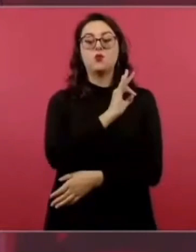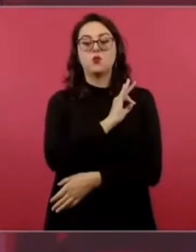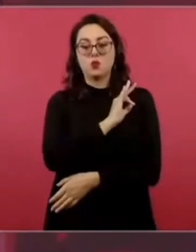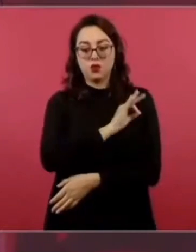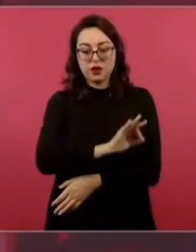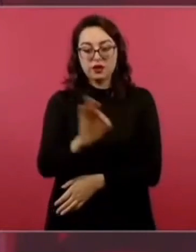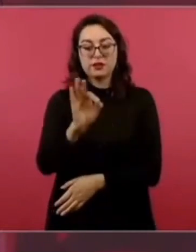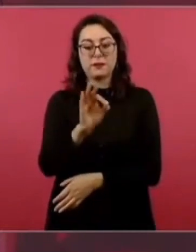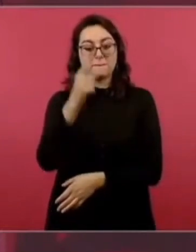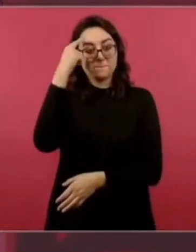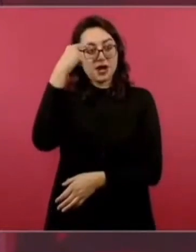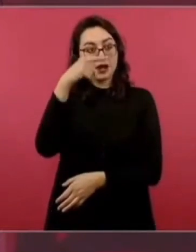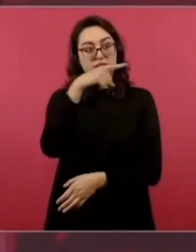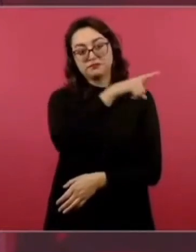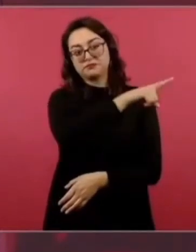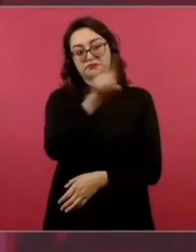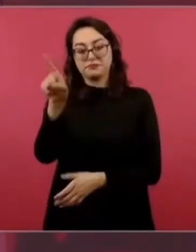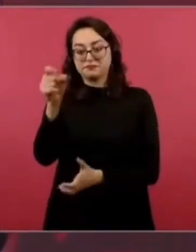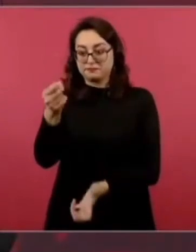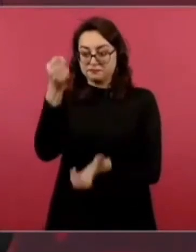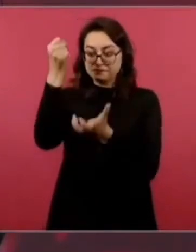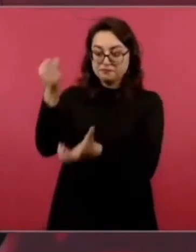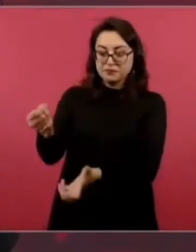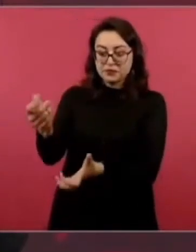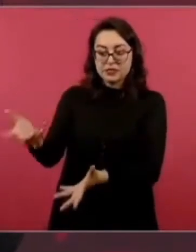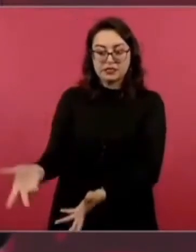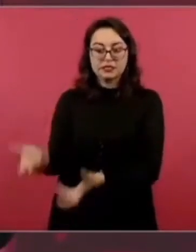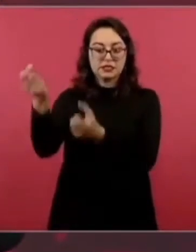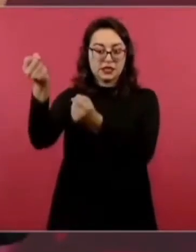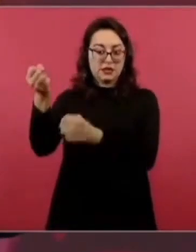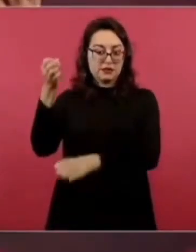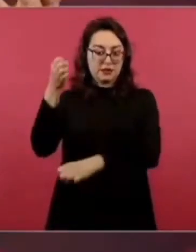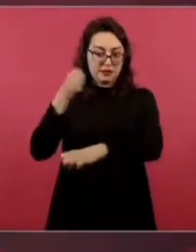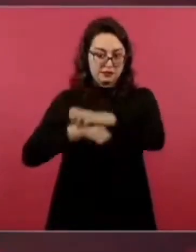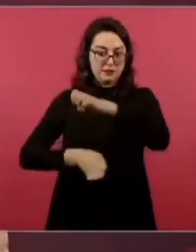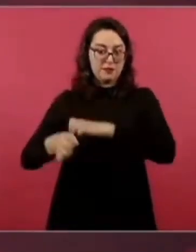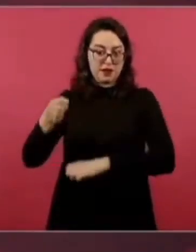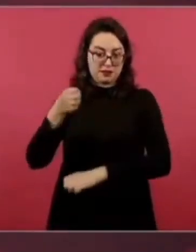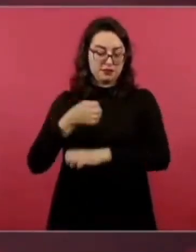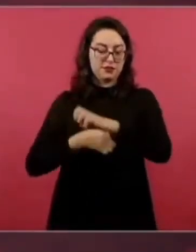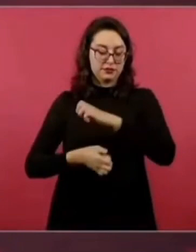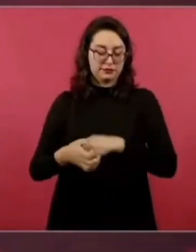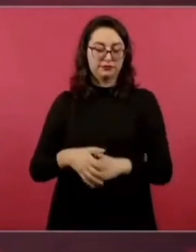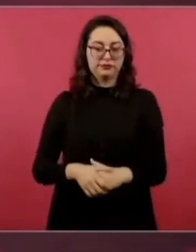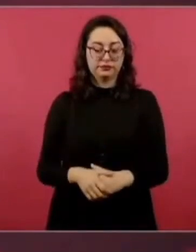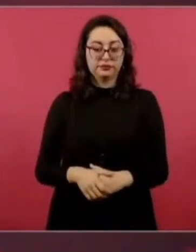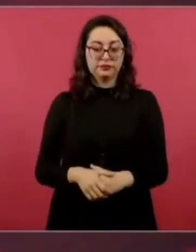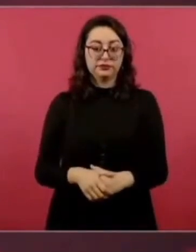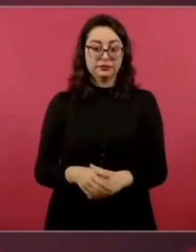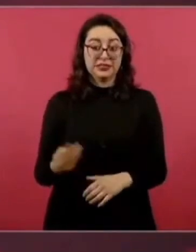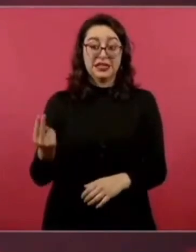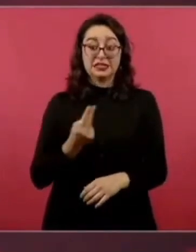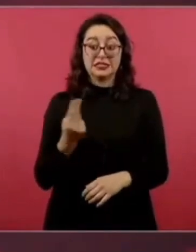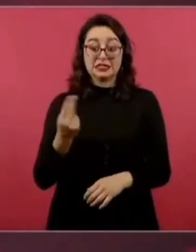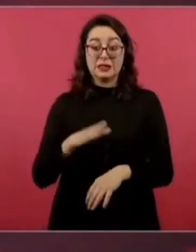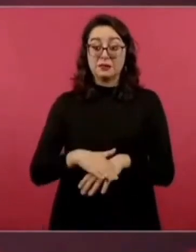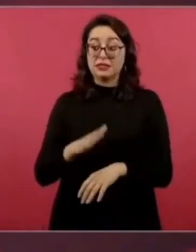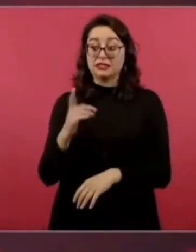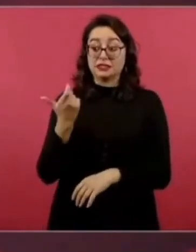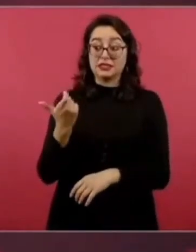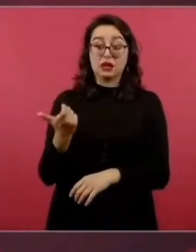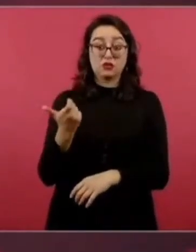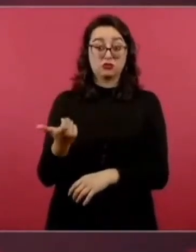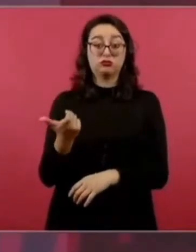inviertan porque va a requerir dinero fresco la empresa